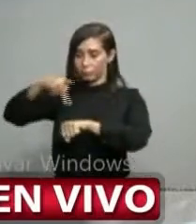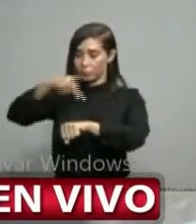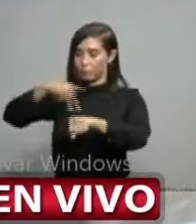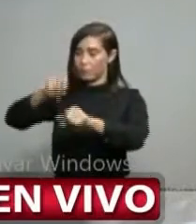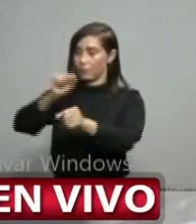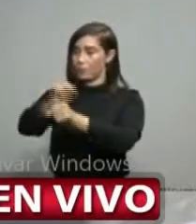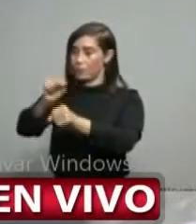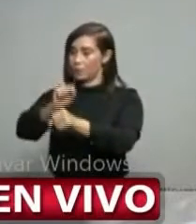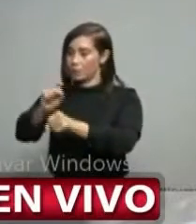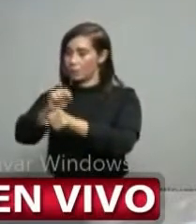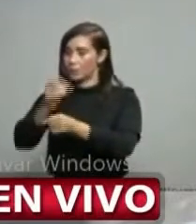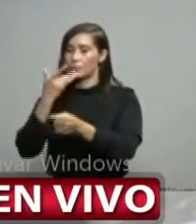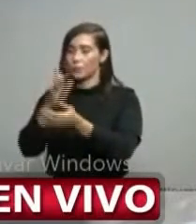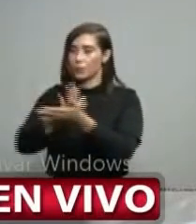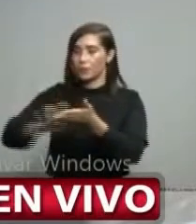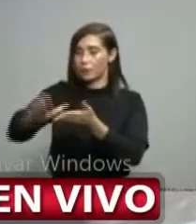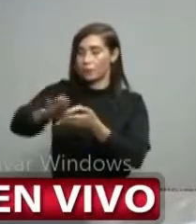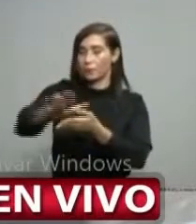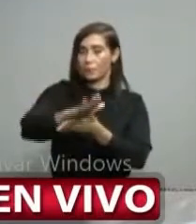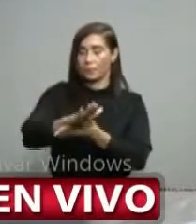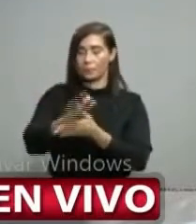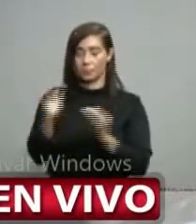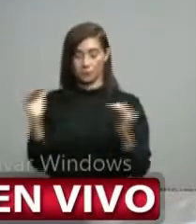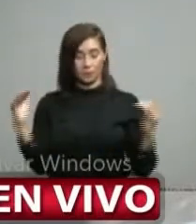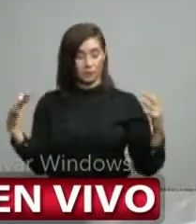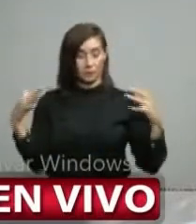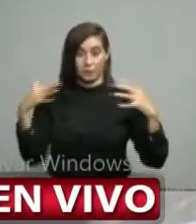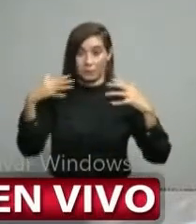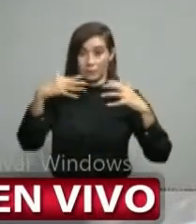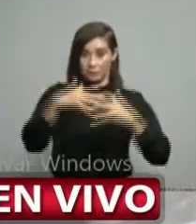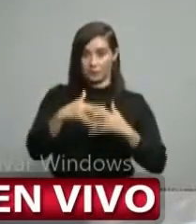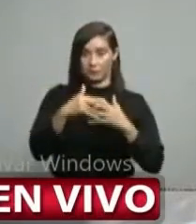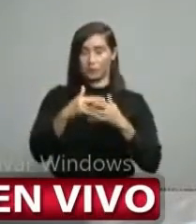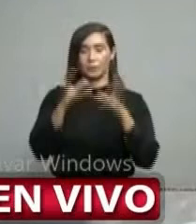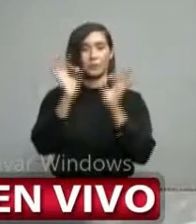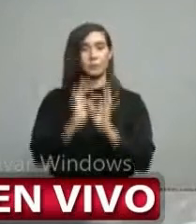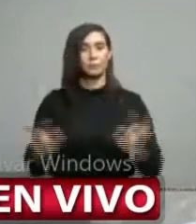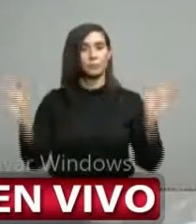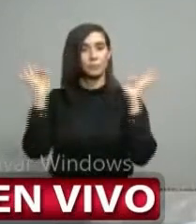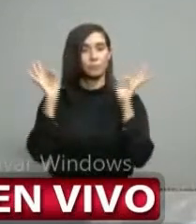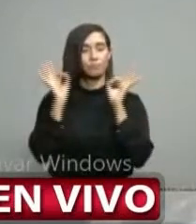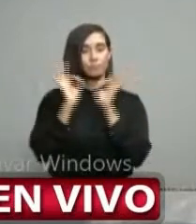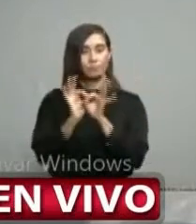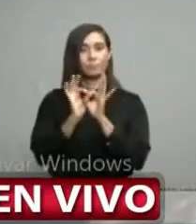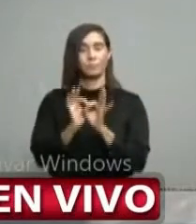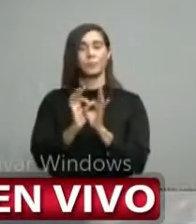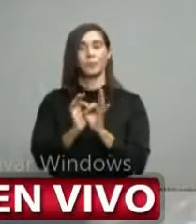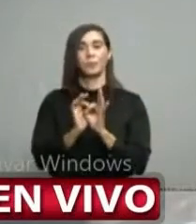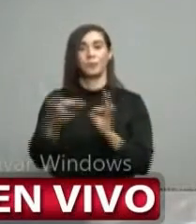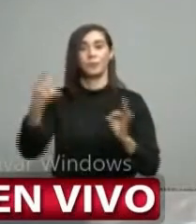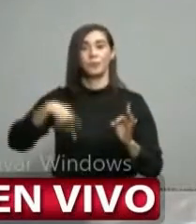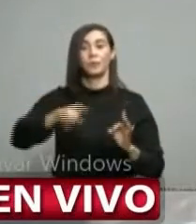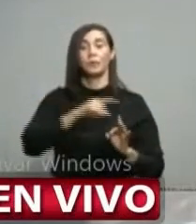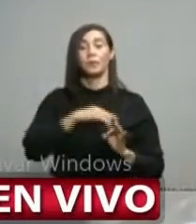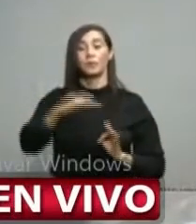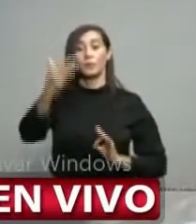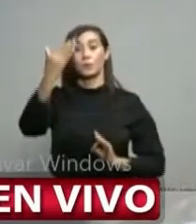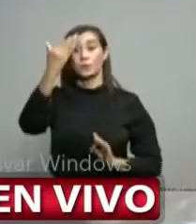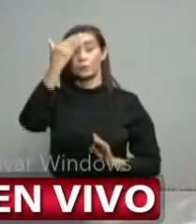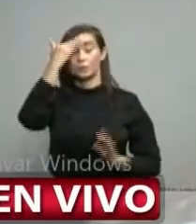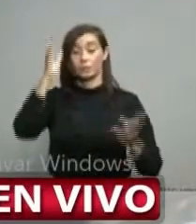Esta combinación es imprescindible y nosotros tenemos que